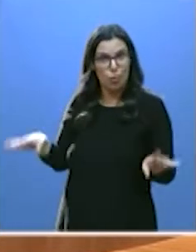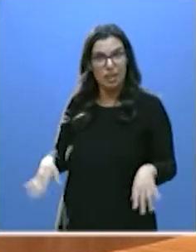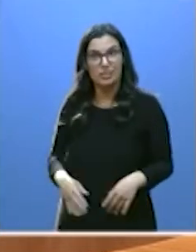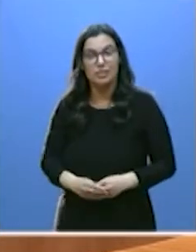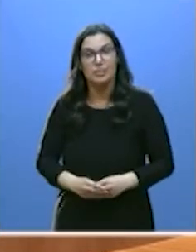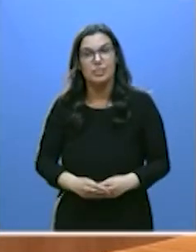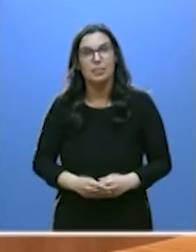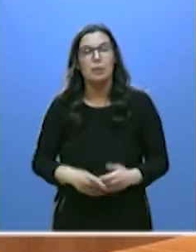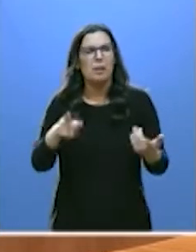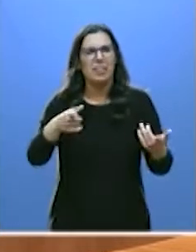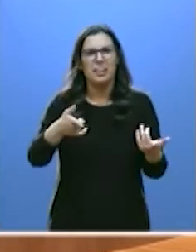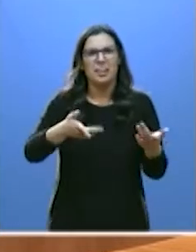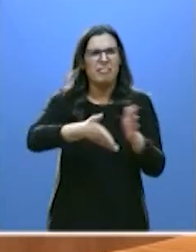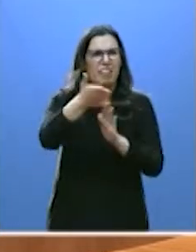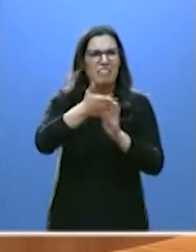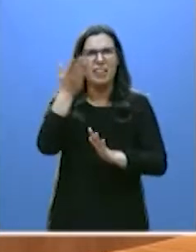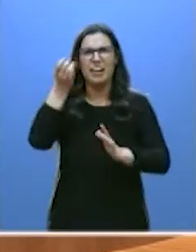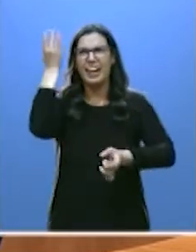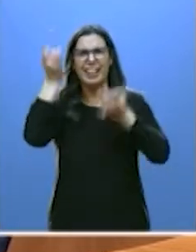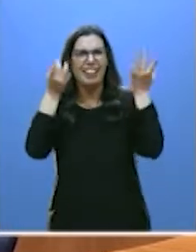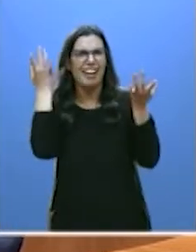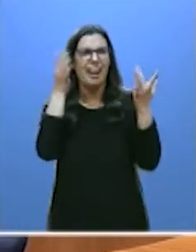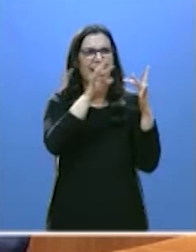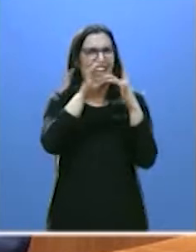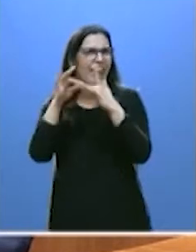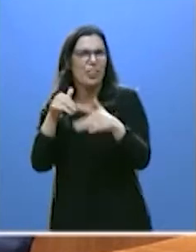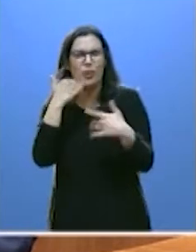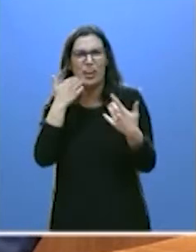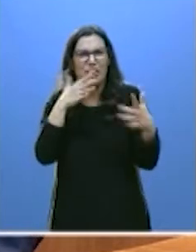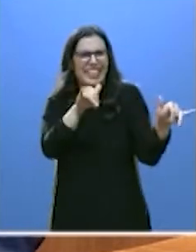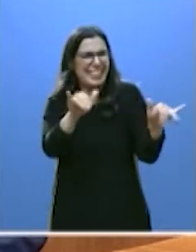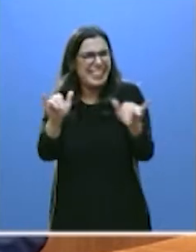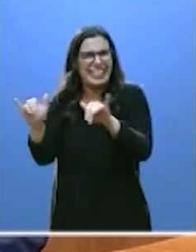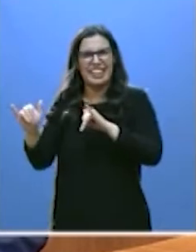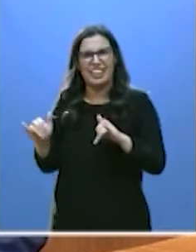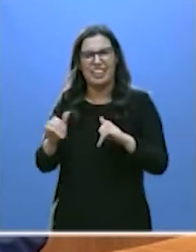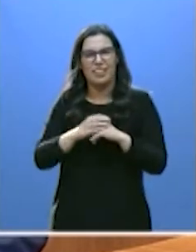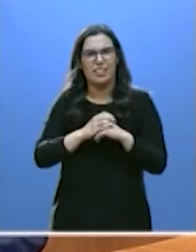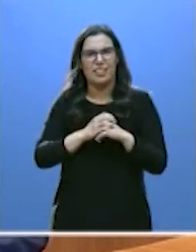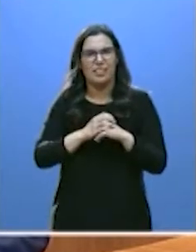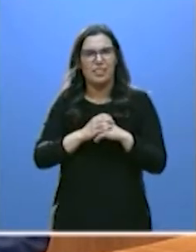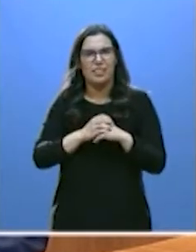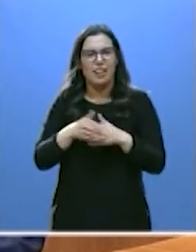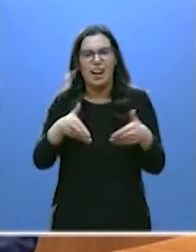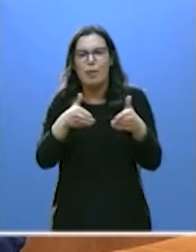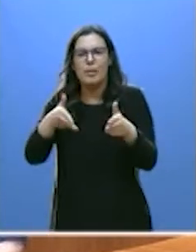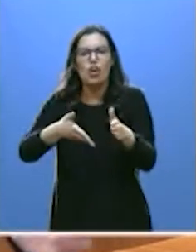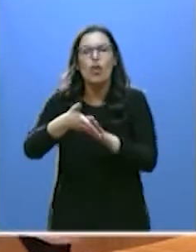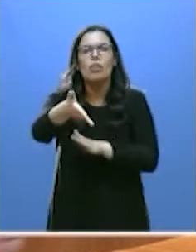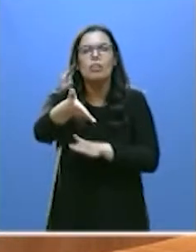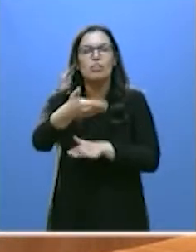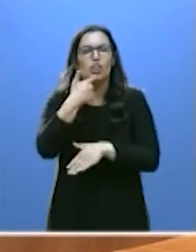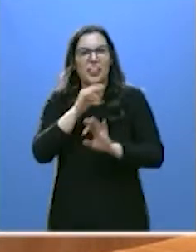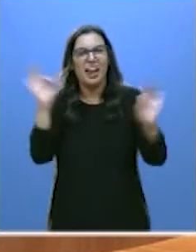hay ni rumbo, ni ideas, ni liderazgo, ni dice lo que hay que hacer ni el camino que tenemos que seguir.